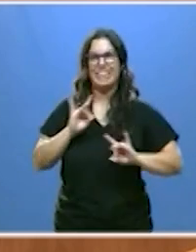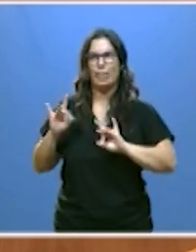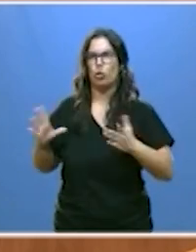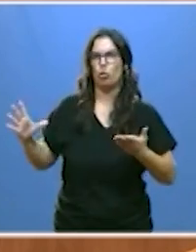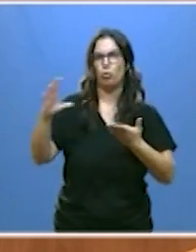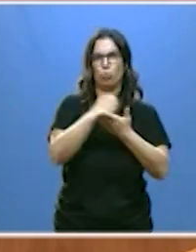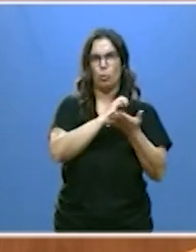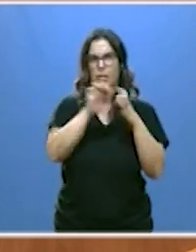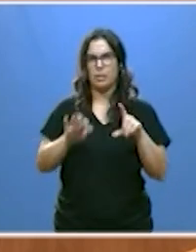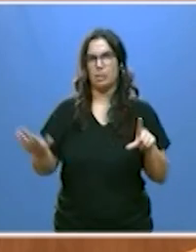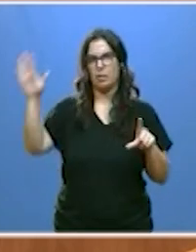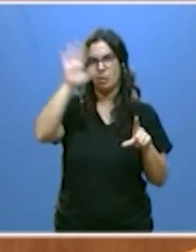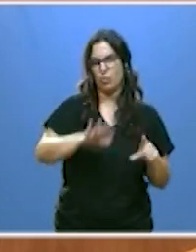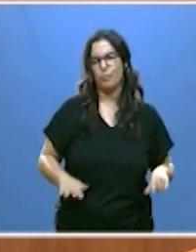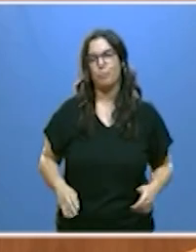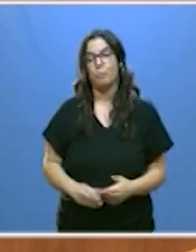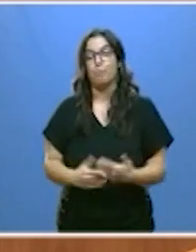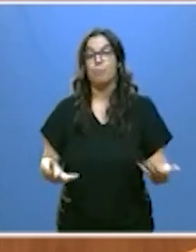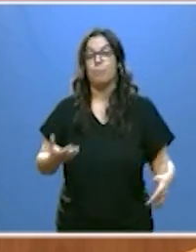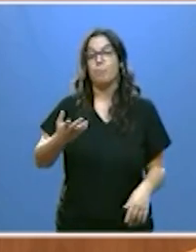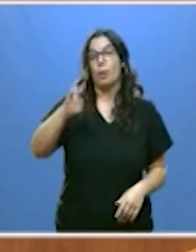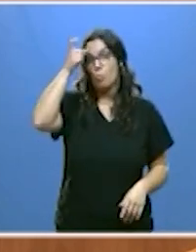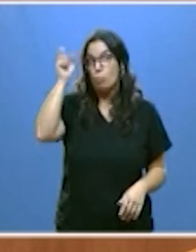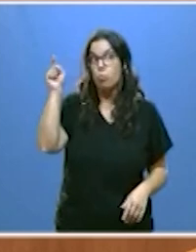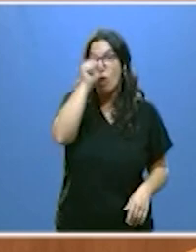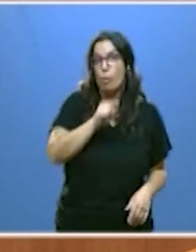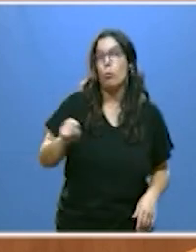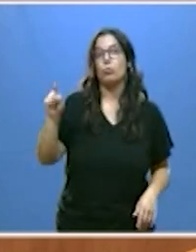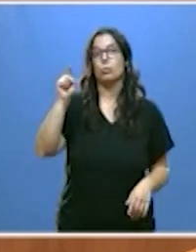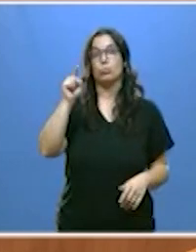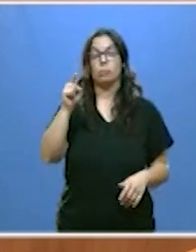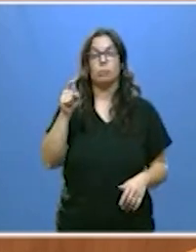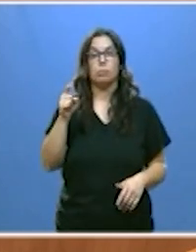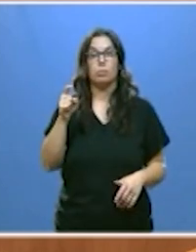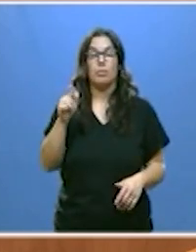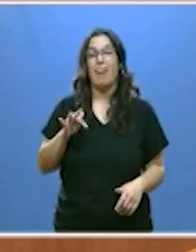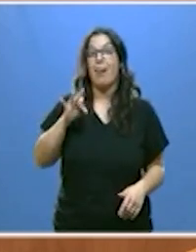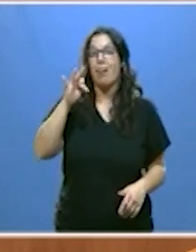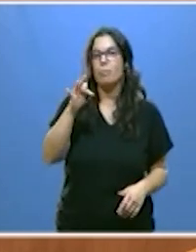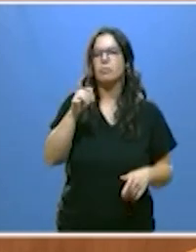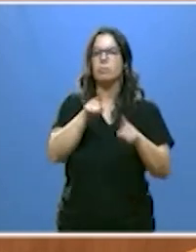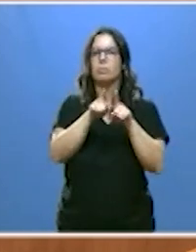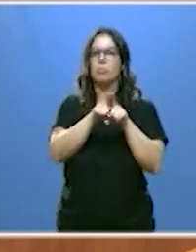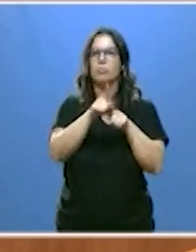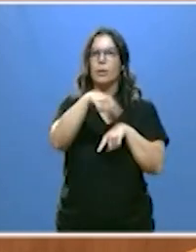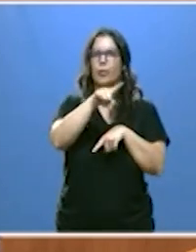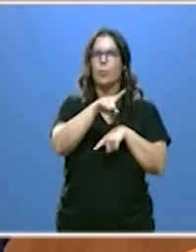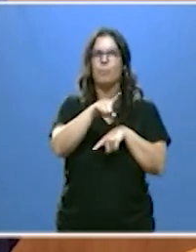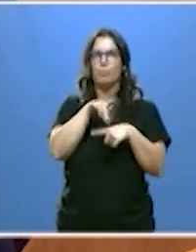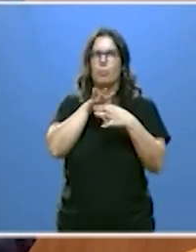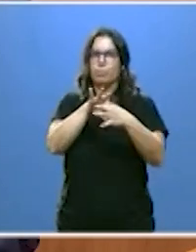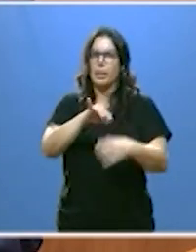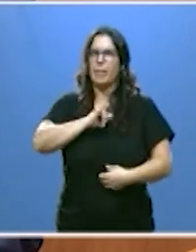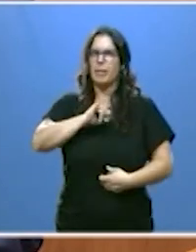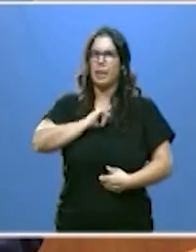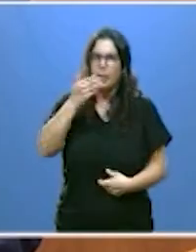comunidad en este ámbito nuestros pueblos nuestros municipios además de formar parte de nuestra identidad